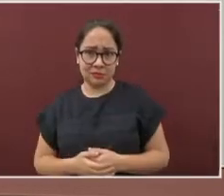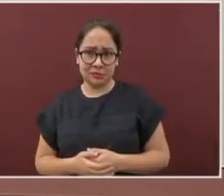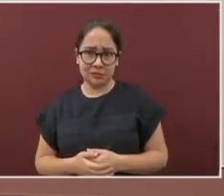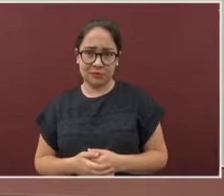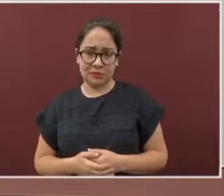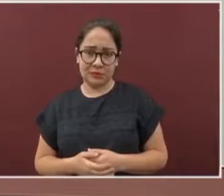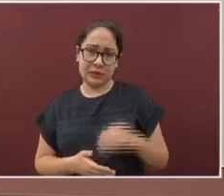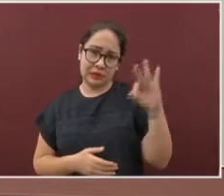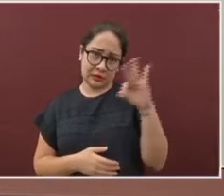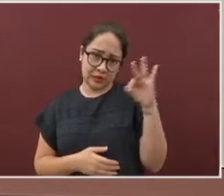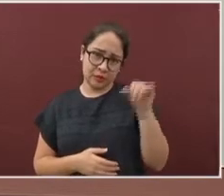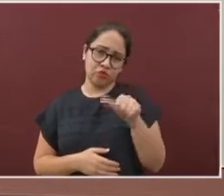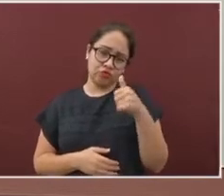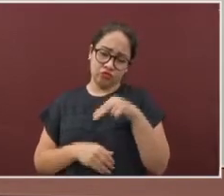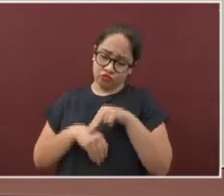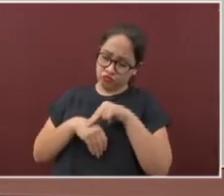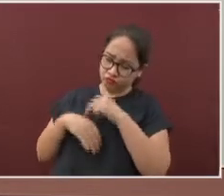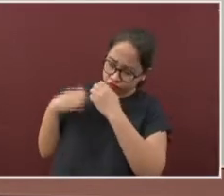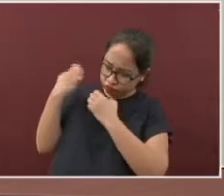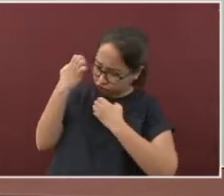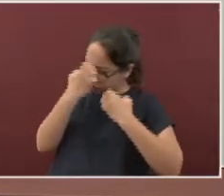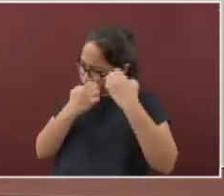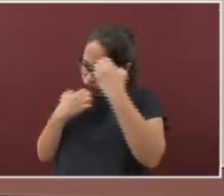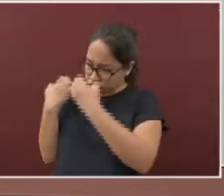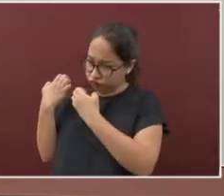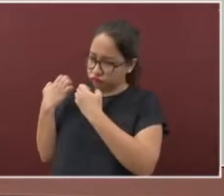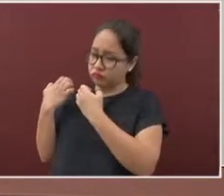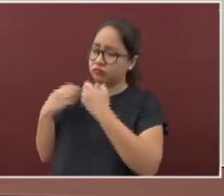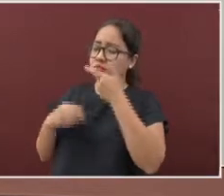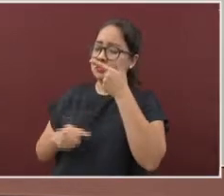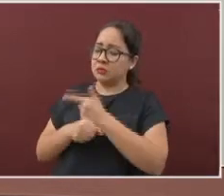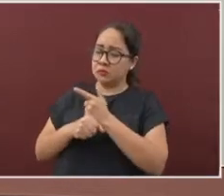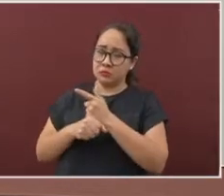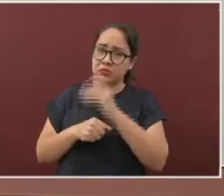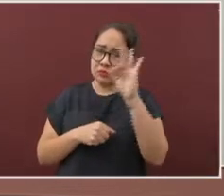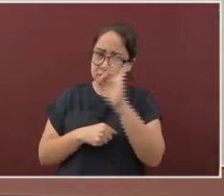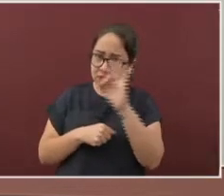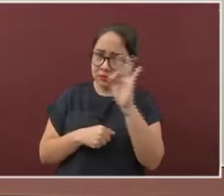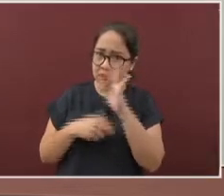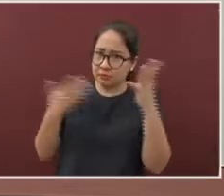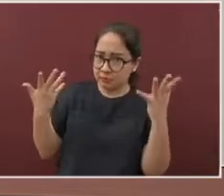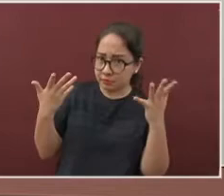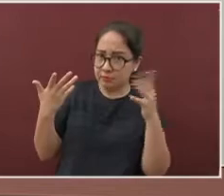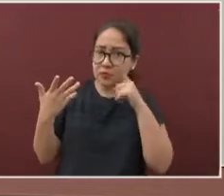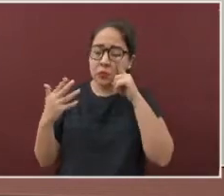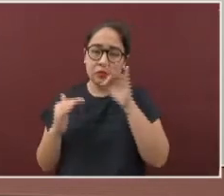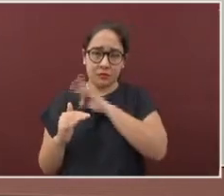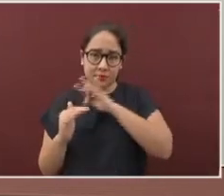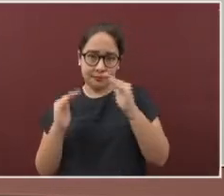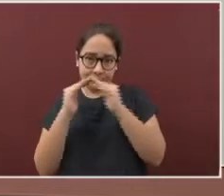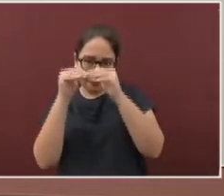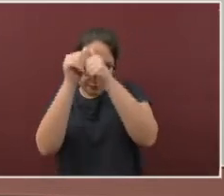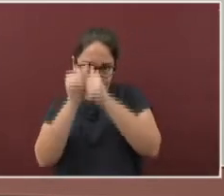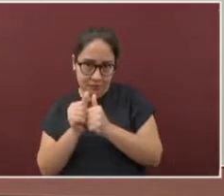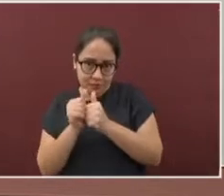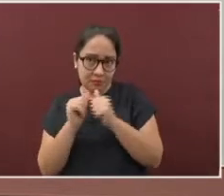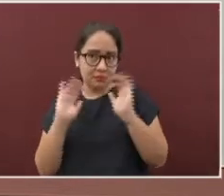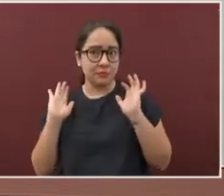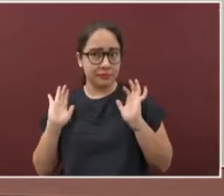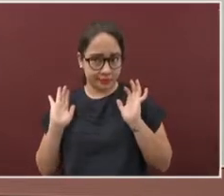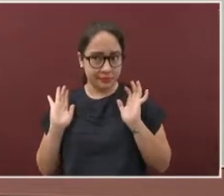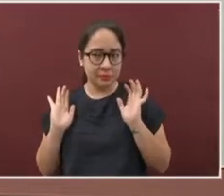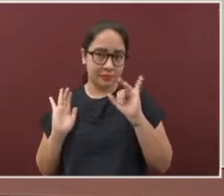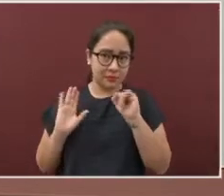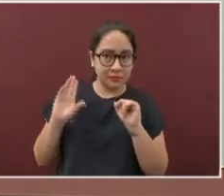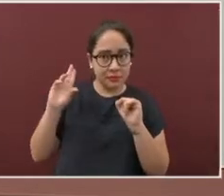por el médico especialista, entonces sabrán si pueden llevar el tratamiento ambulatorio en sus casas.